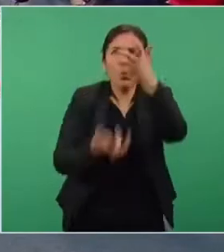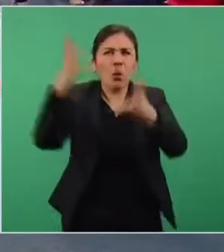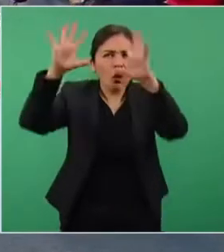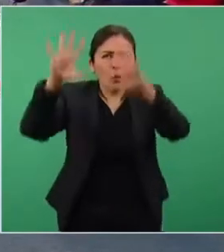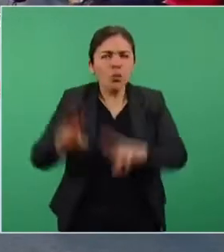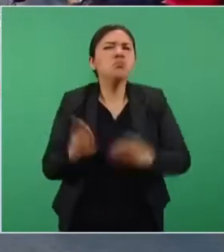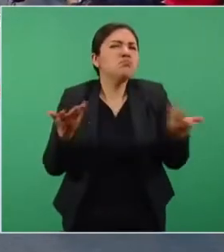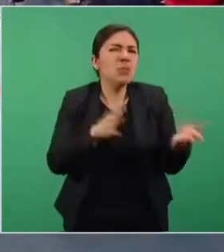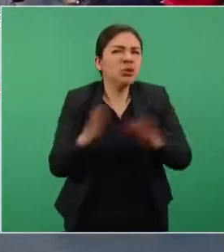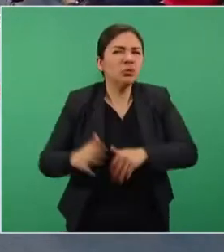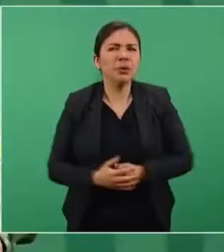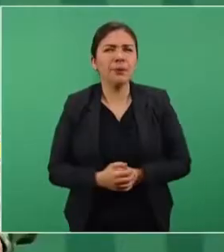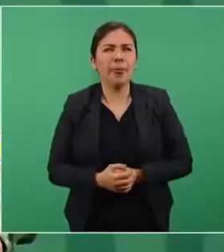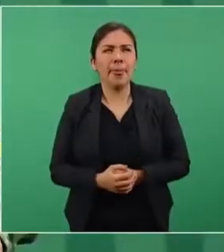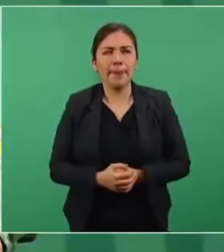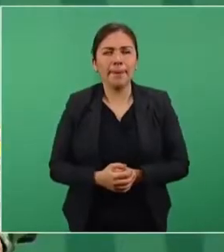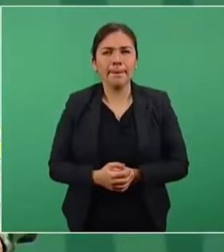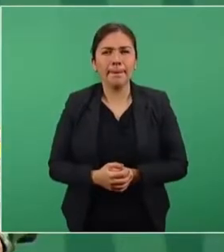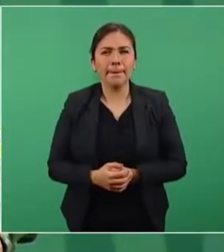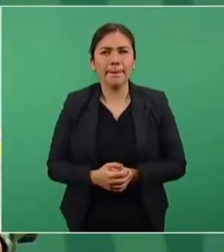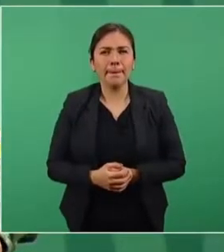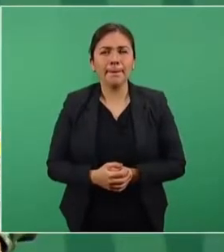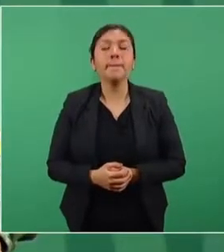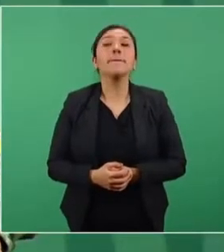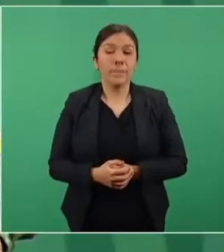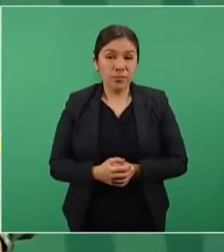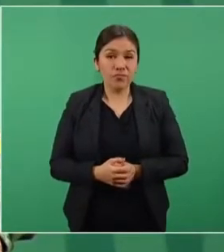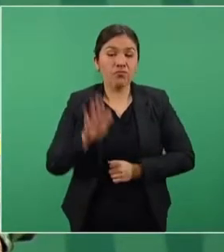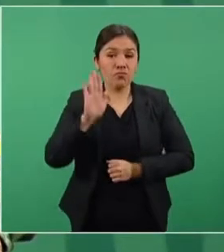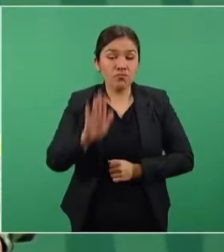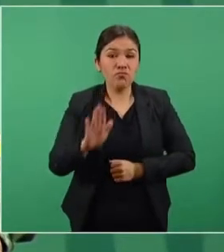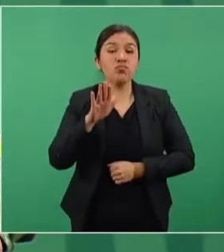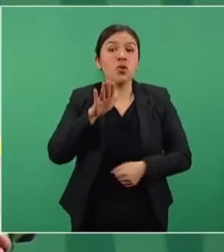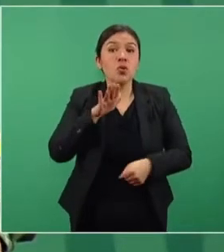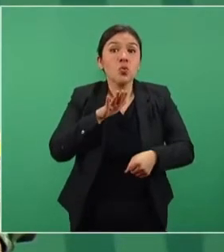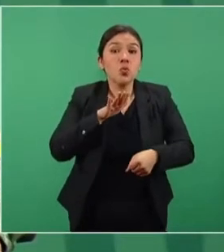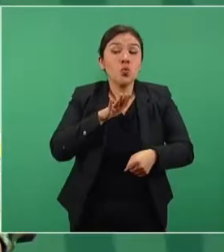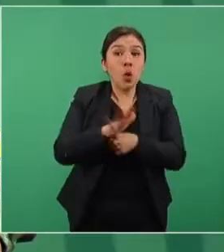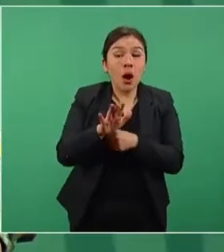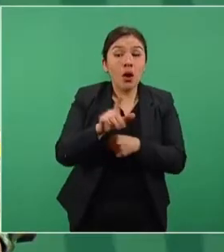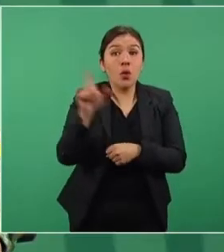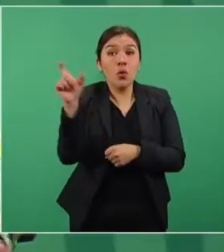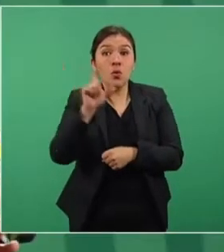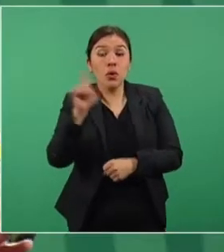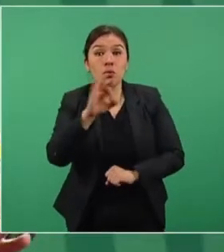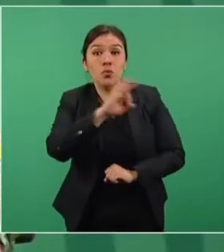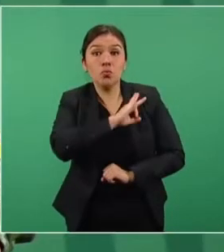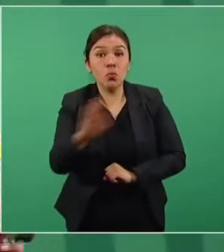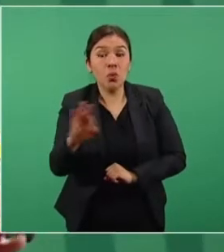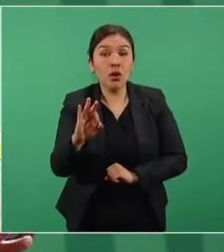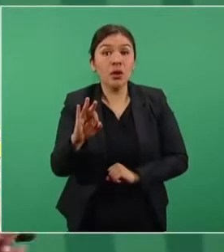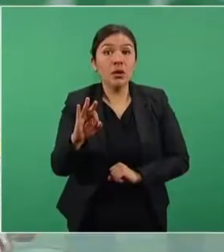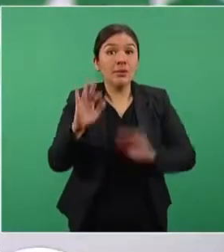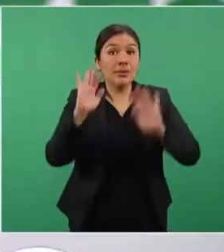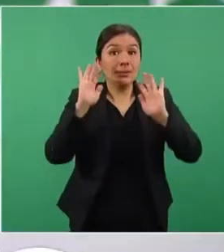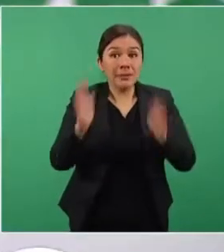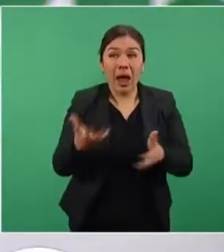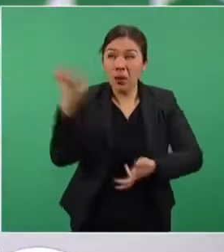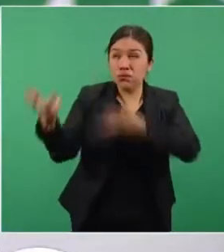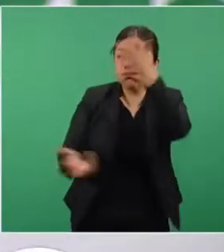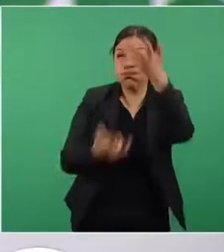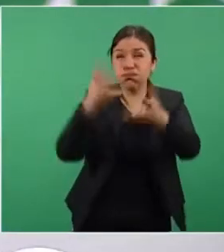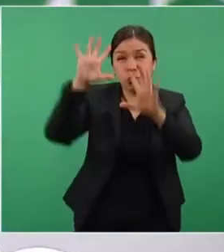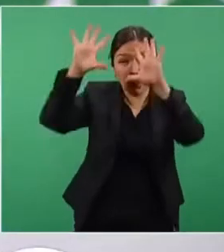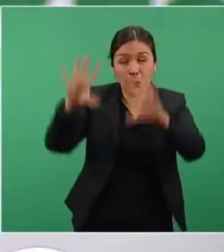Lo que determina el momento en que podamos terminar con este